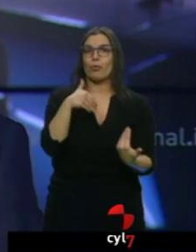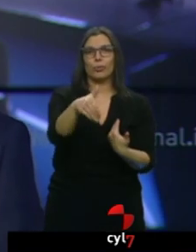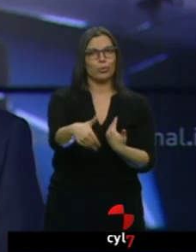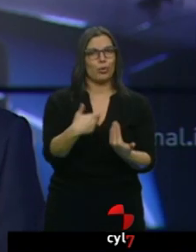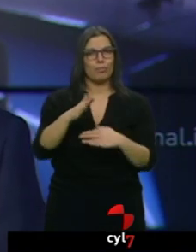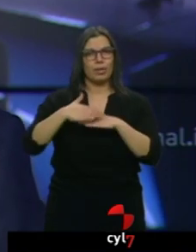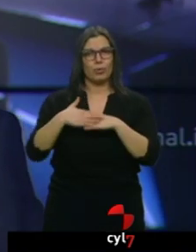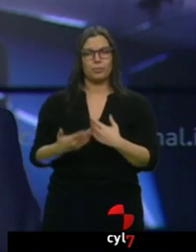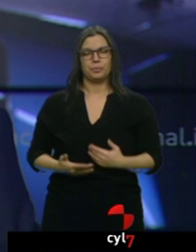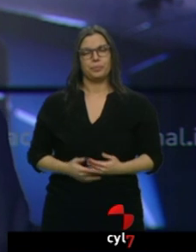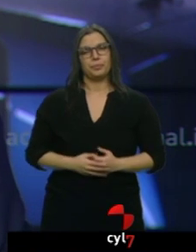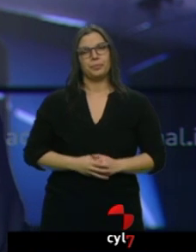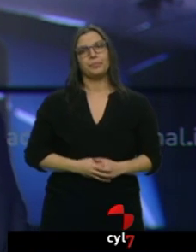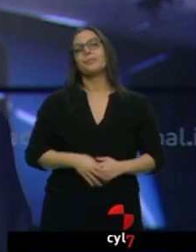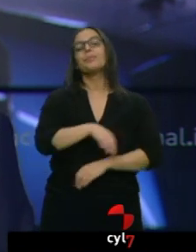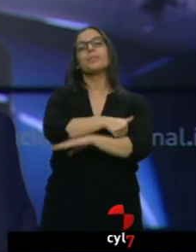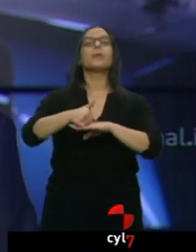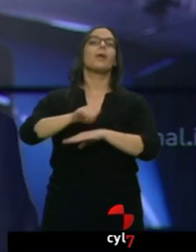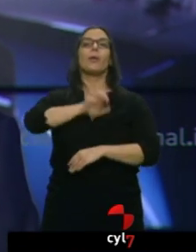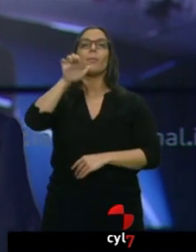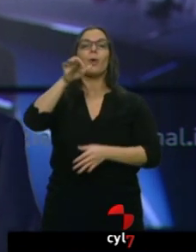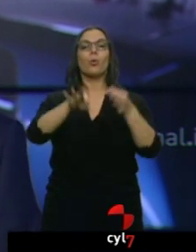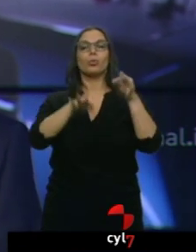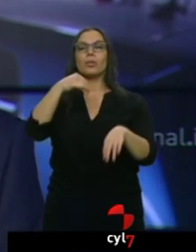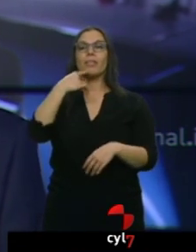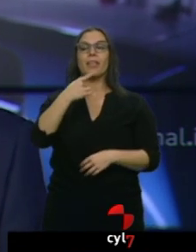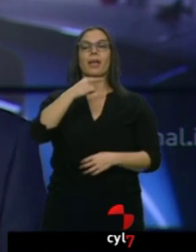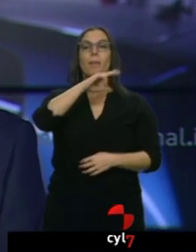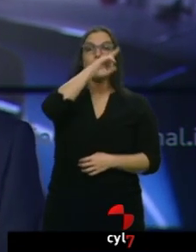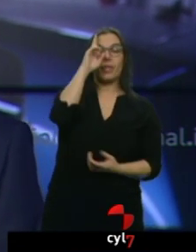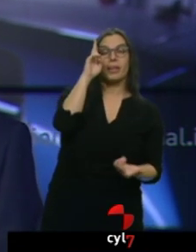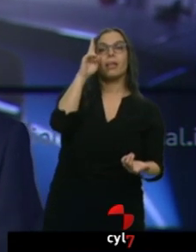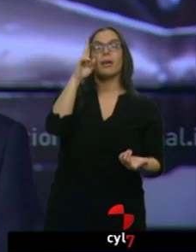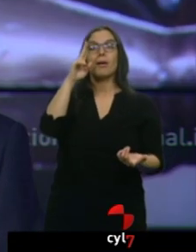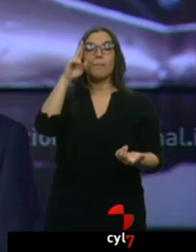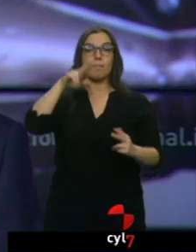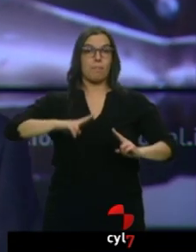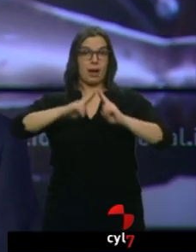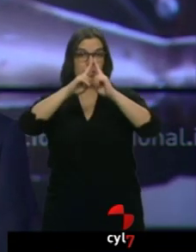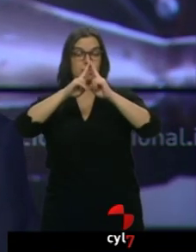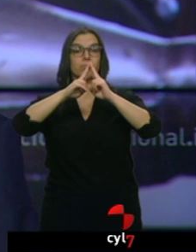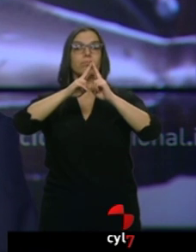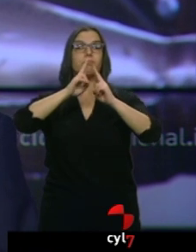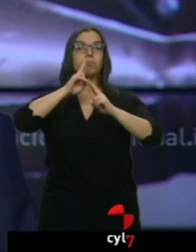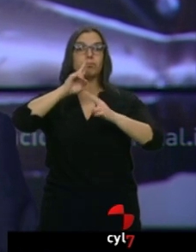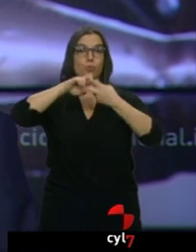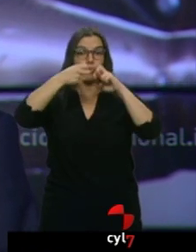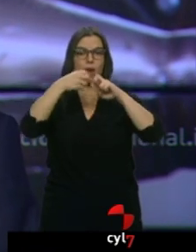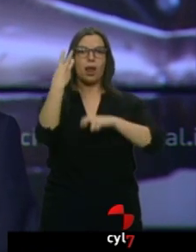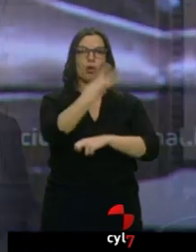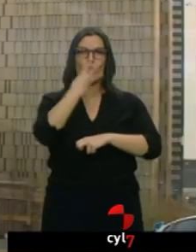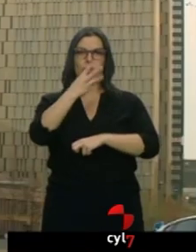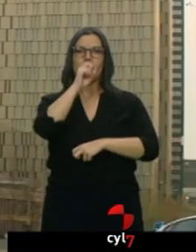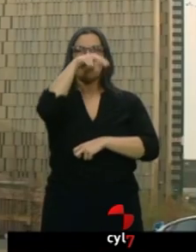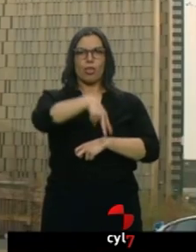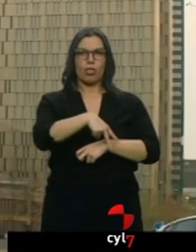El Tribunal Europeo de Justicia ha dado la razón a Madrid, París y Bruselas frente a la Comisión Europea en cuanto a los límites de emisiones del diésel. El